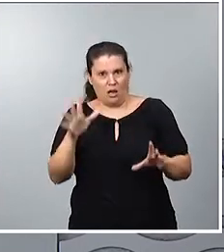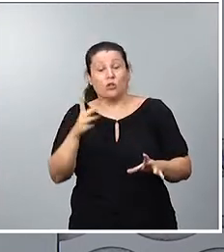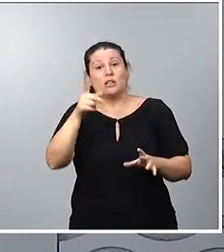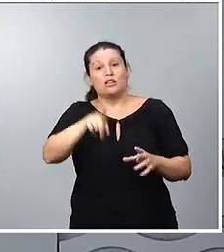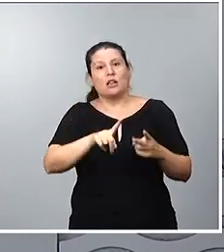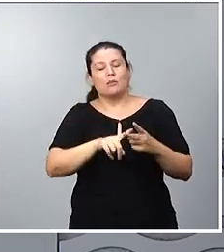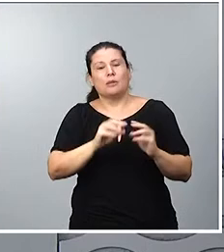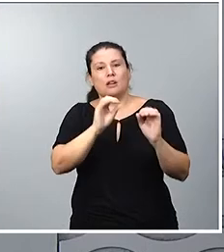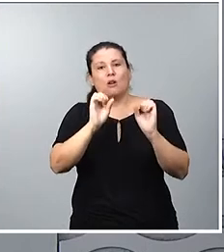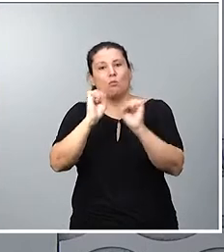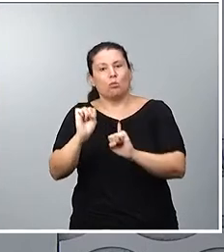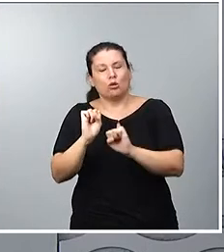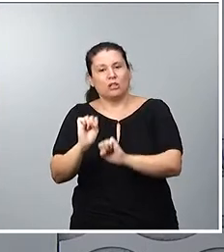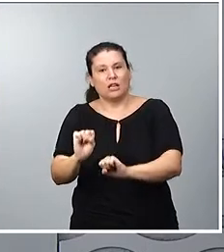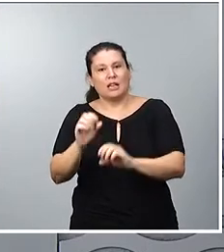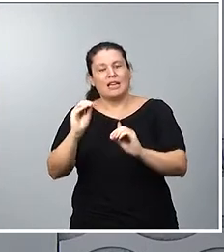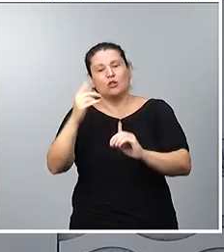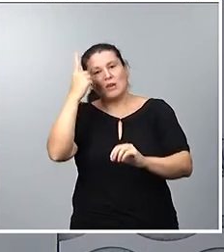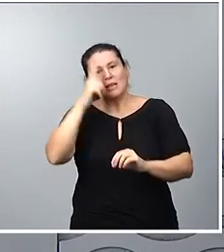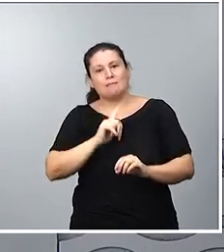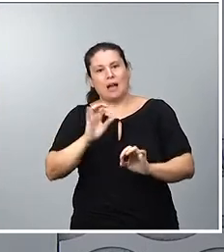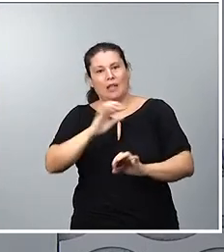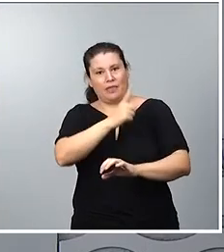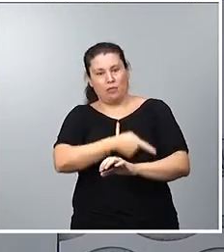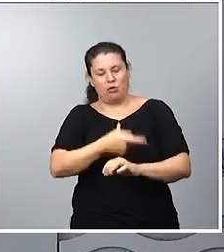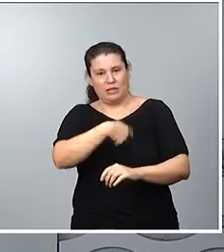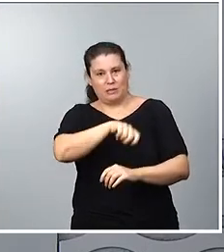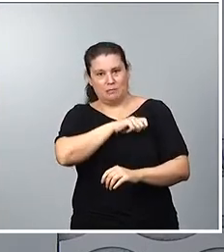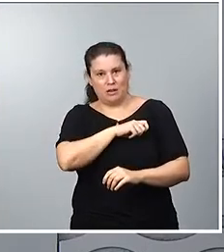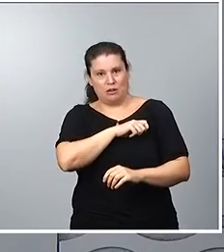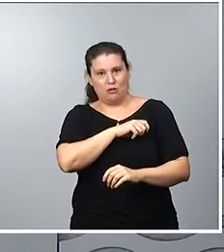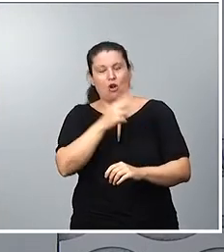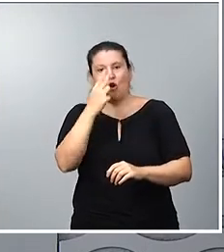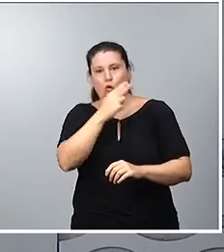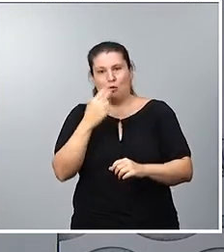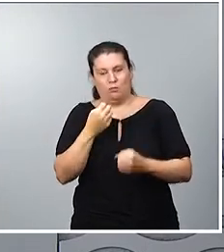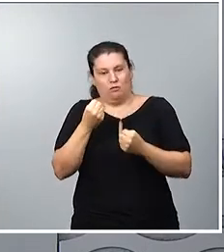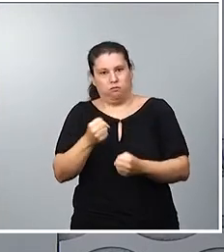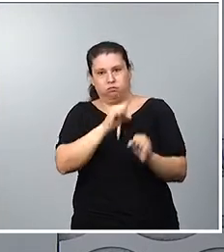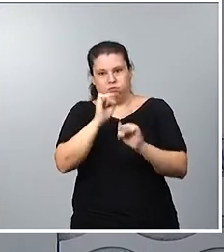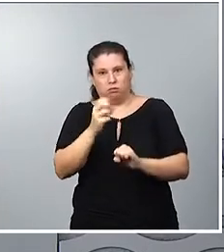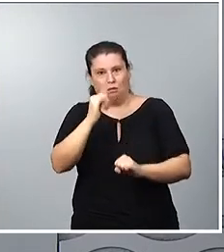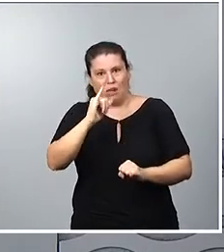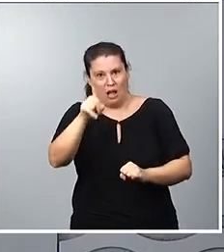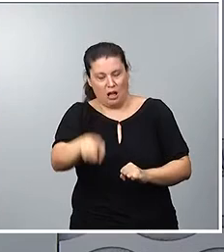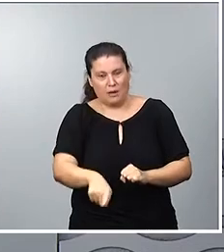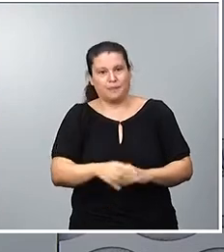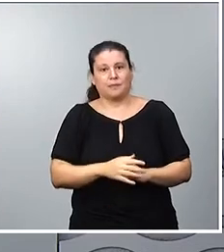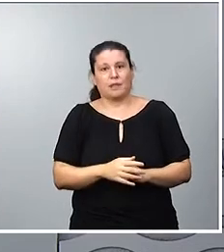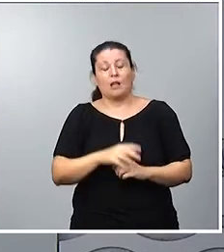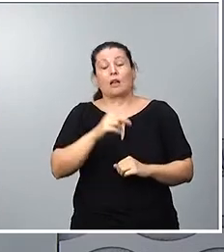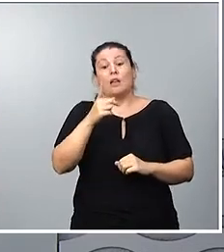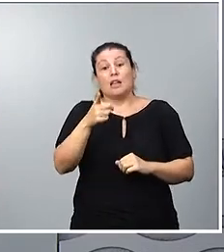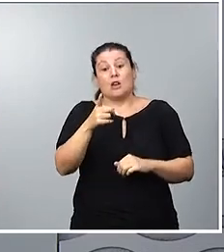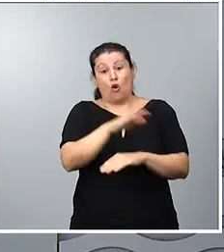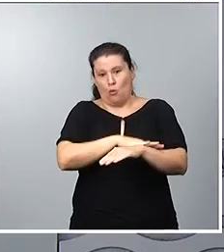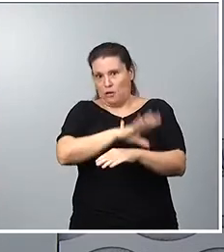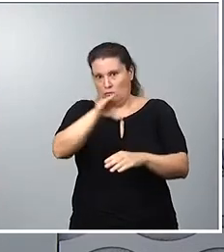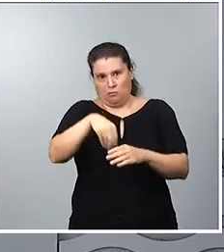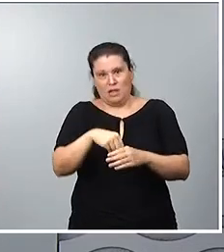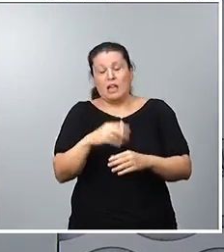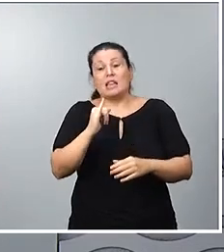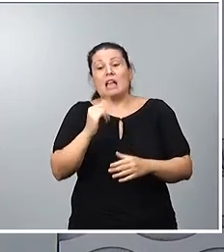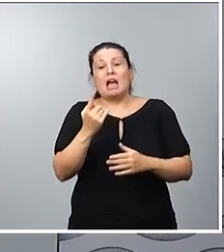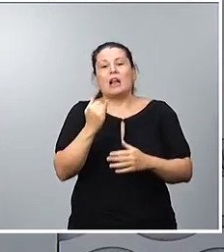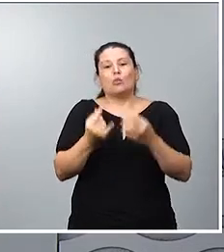imagen del deporte español. Y luego, efectivamente, puede haber alguna discrepancia de interpretación